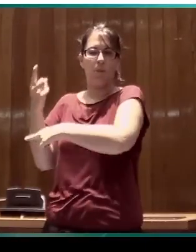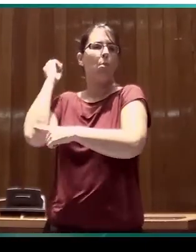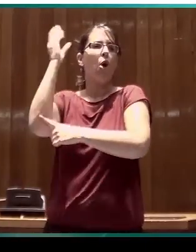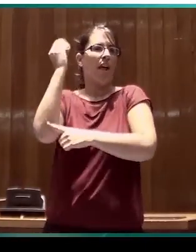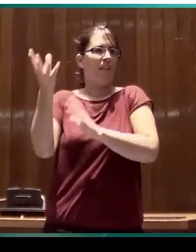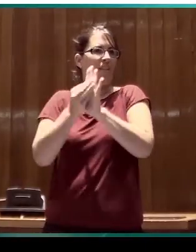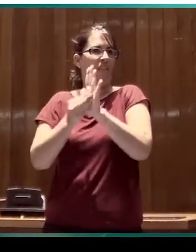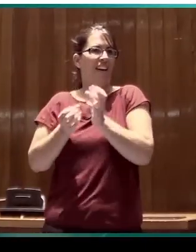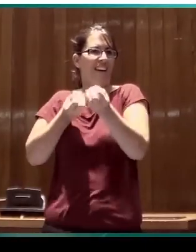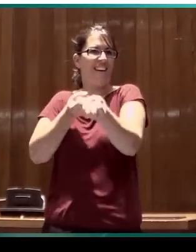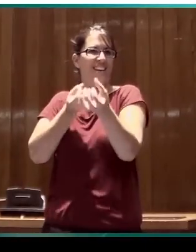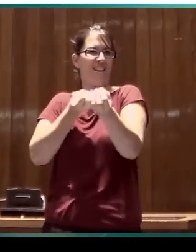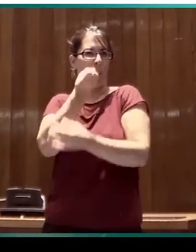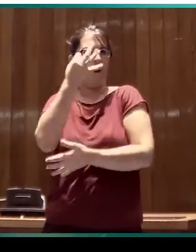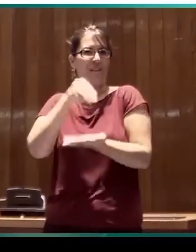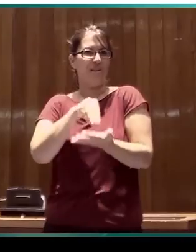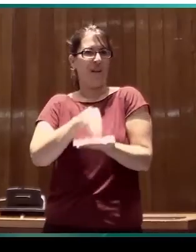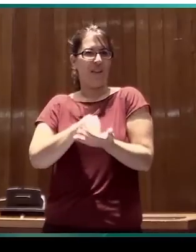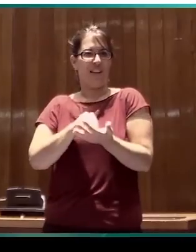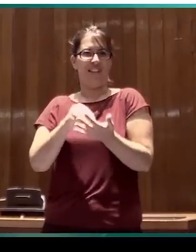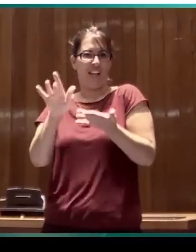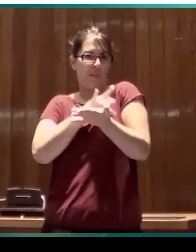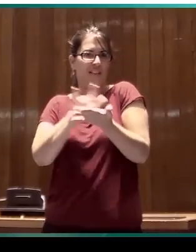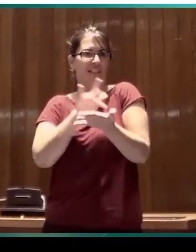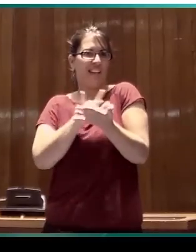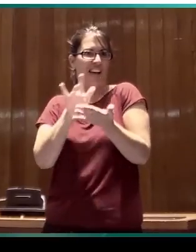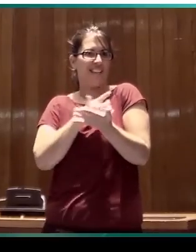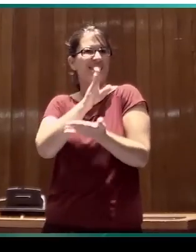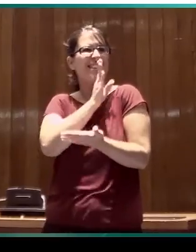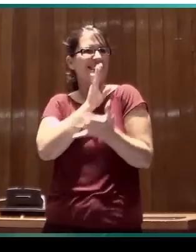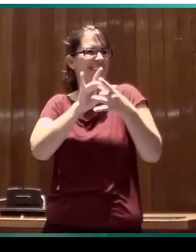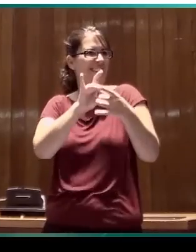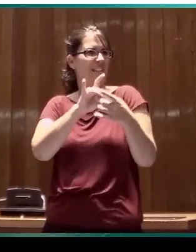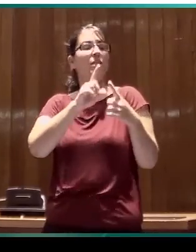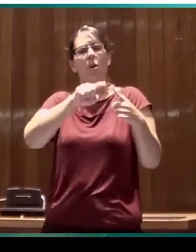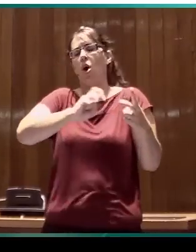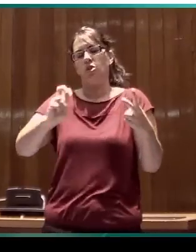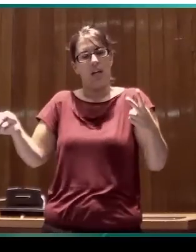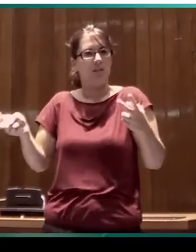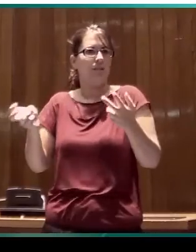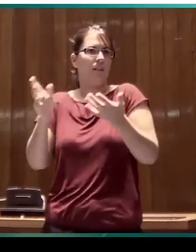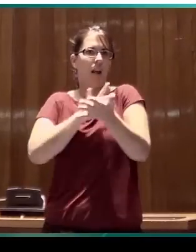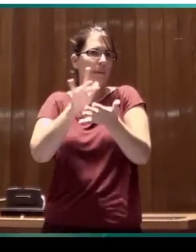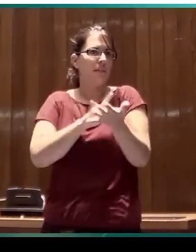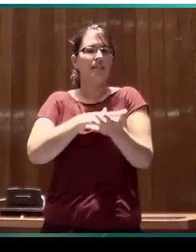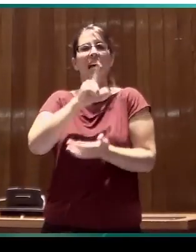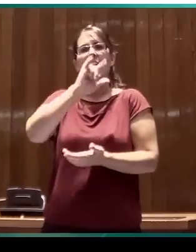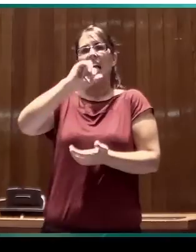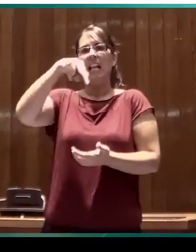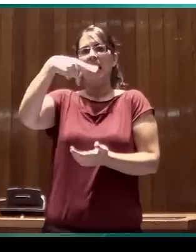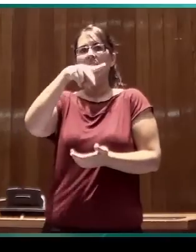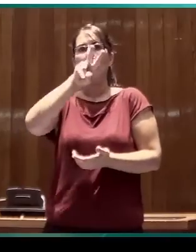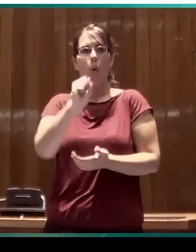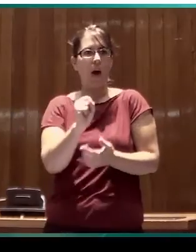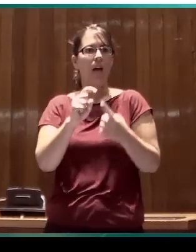cuestiones publicadas también en las mismas revistas, más otras, Lingua, Theoretical Linguistics o